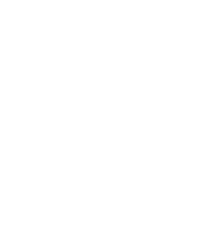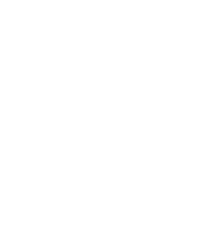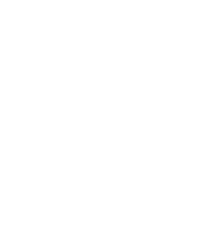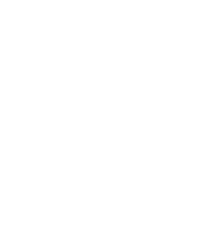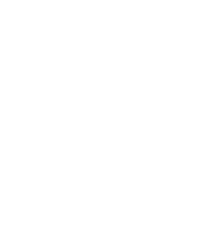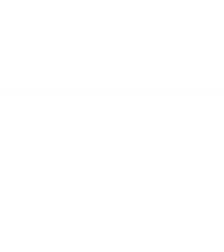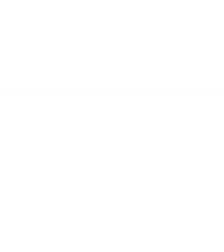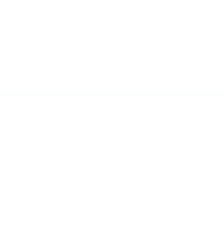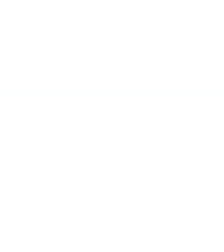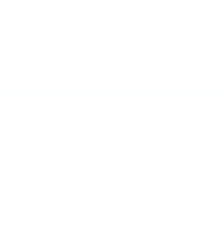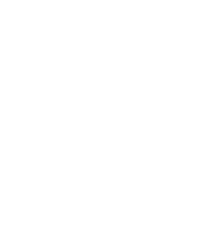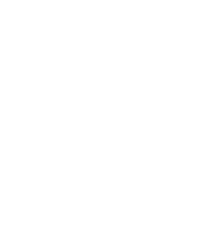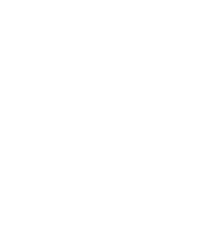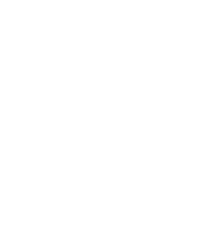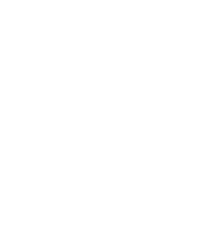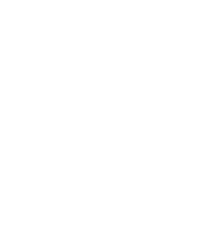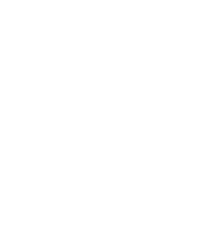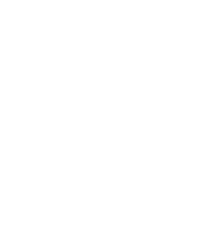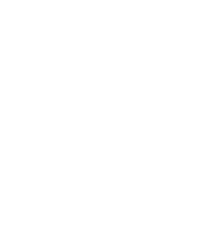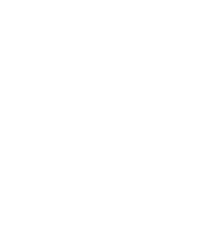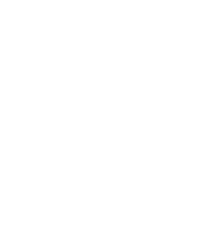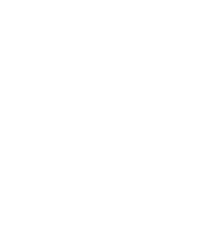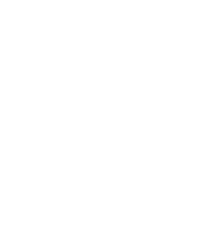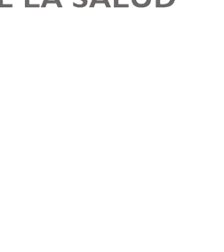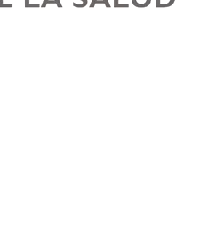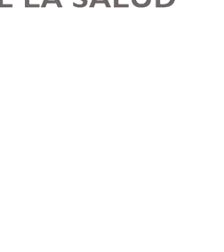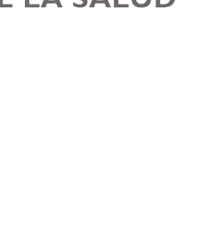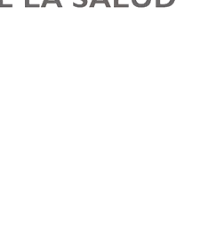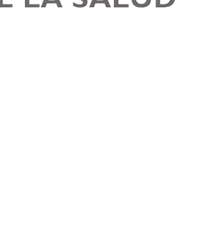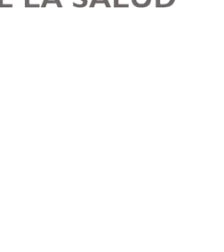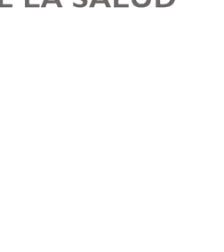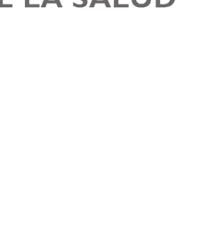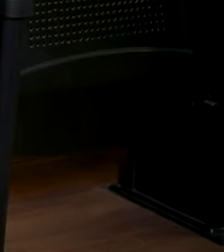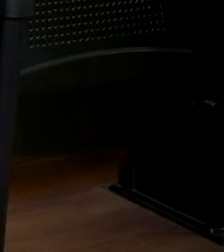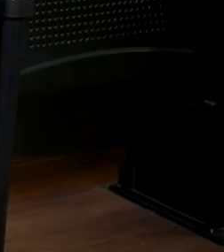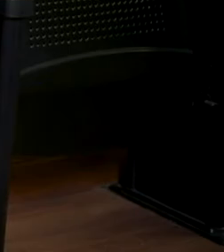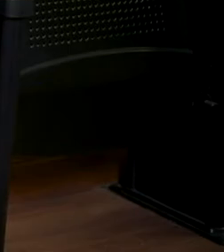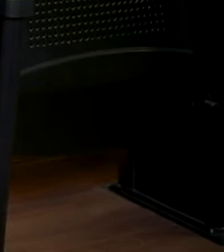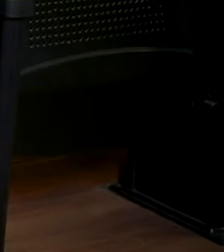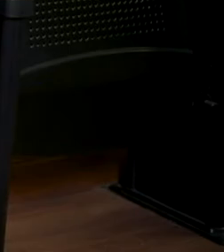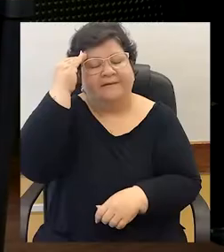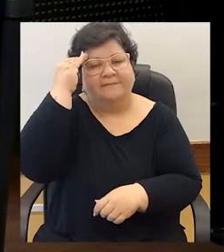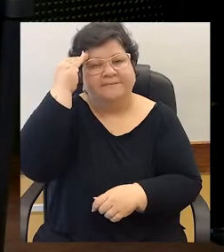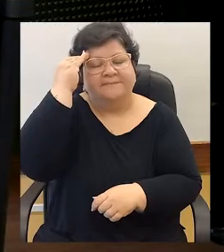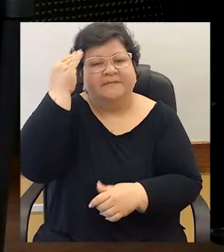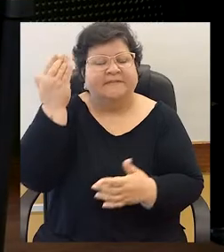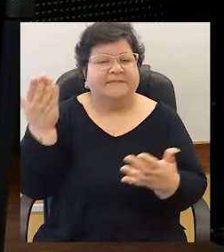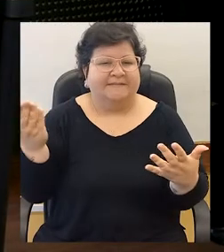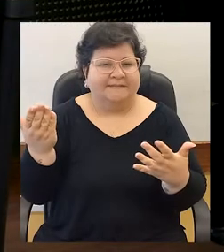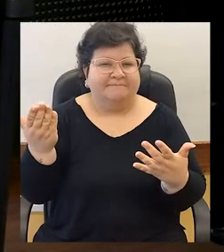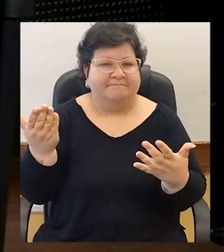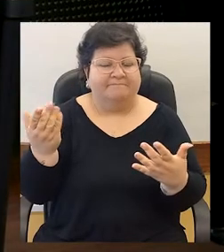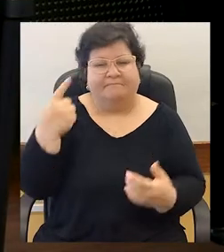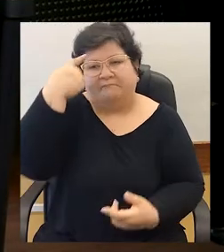Primero, para arrancar, queremos preguntarte qué es para vos la salud mental. Bueno, la salud mental, primero tenemos que empezar